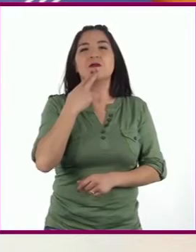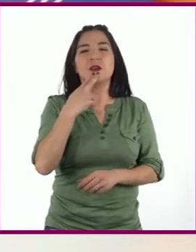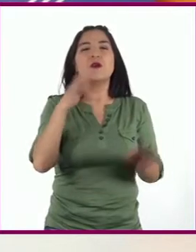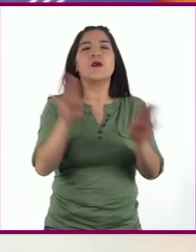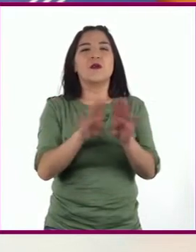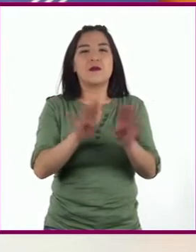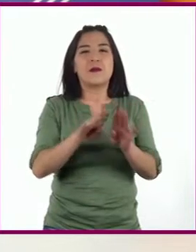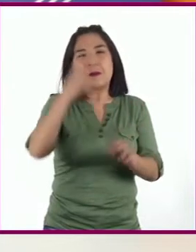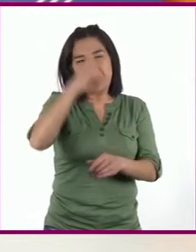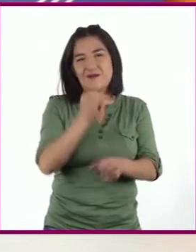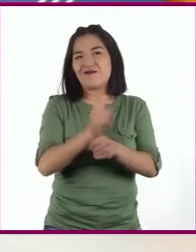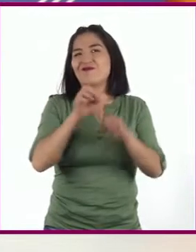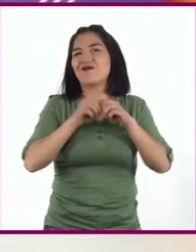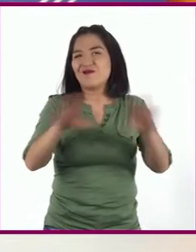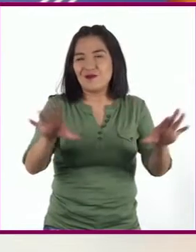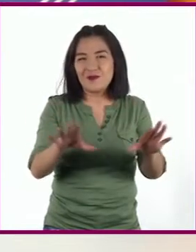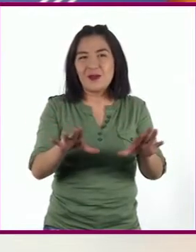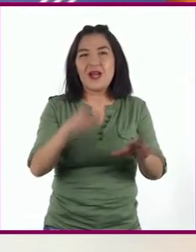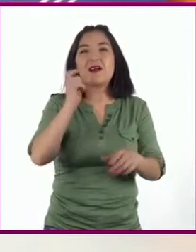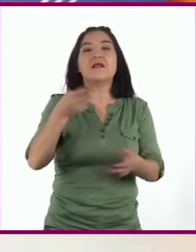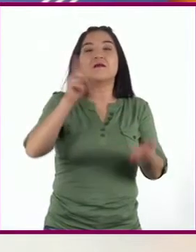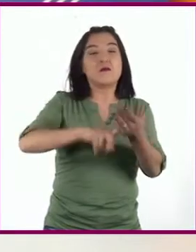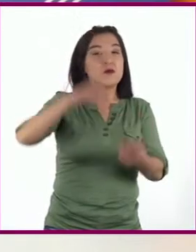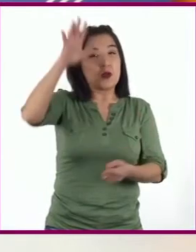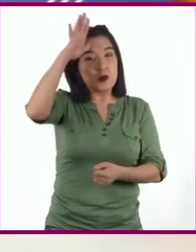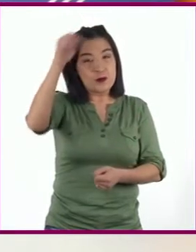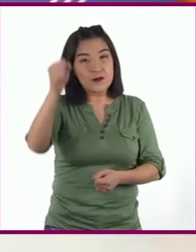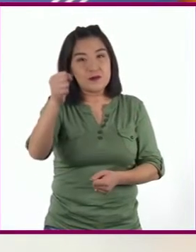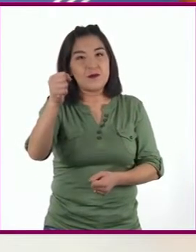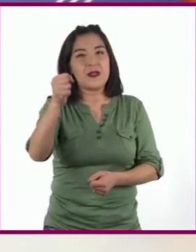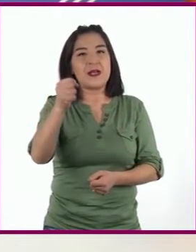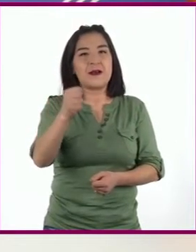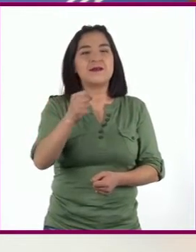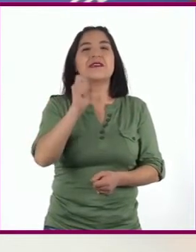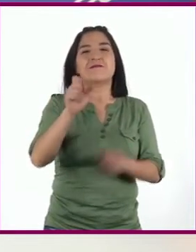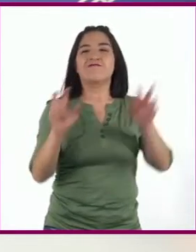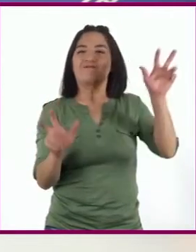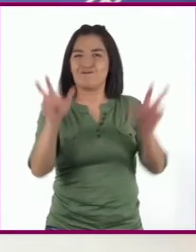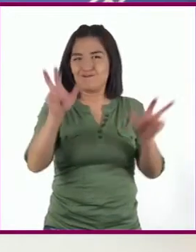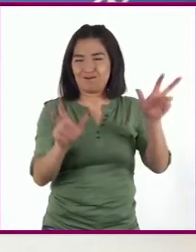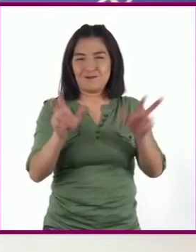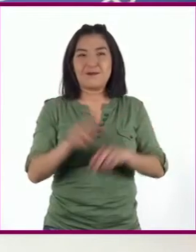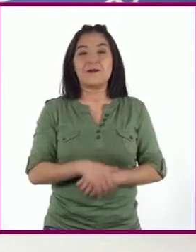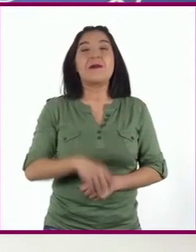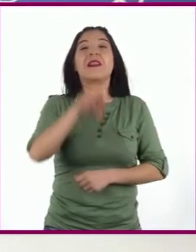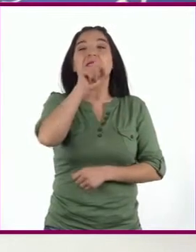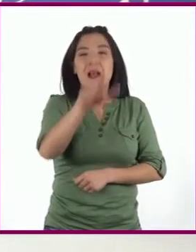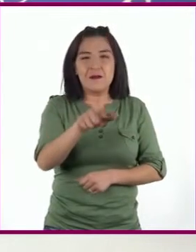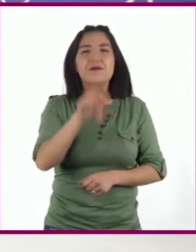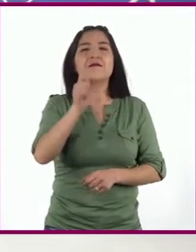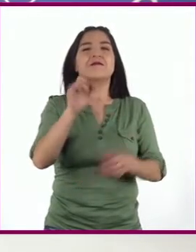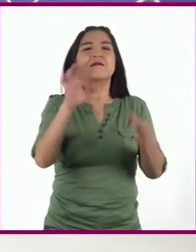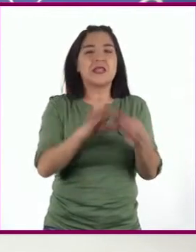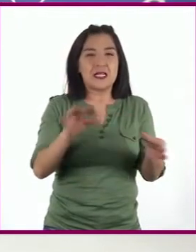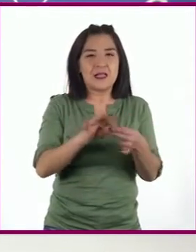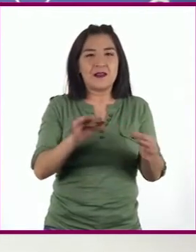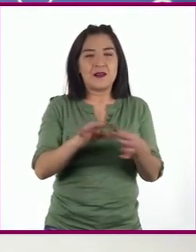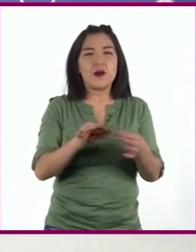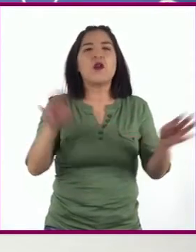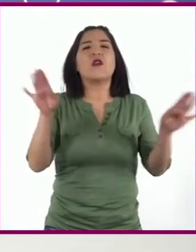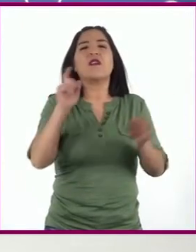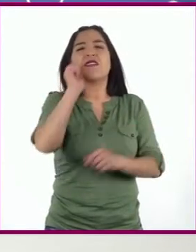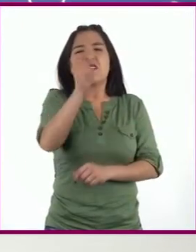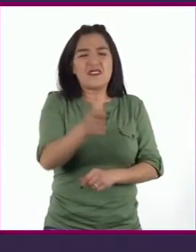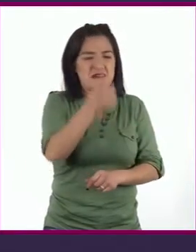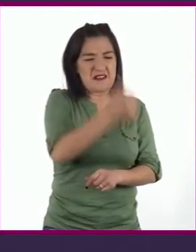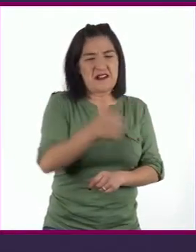para informarnos acerca de un concepto, el escarabajo. Y también nos dice a su manera qué es